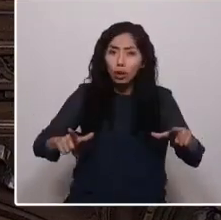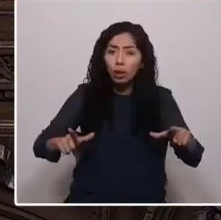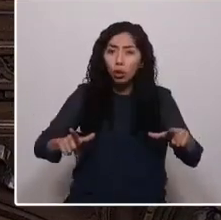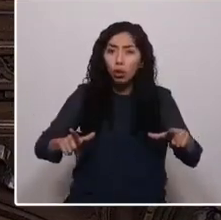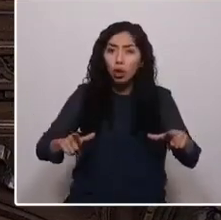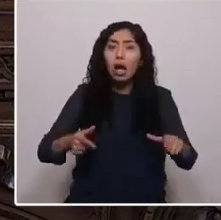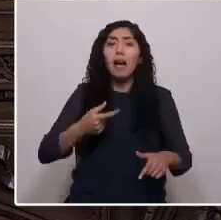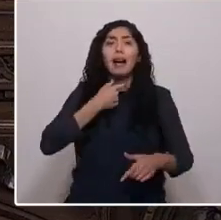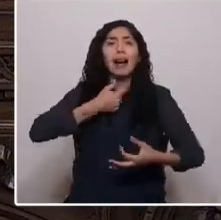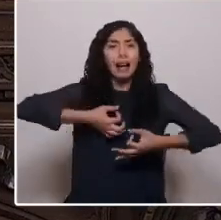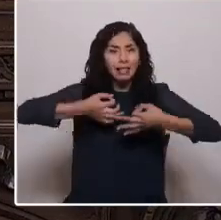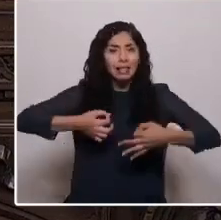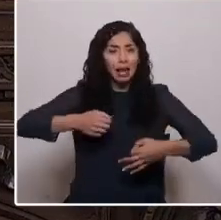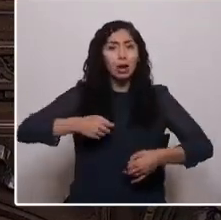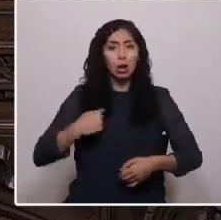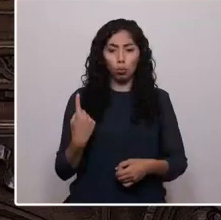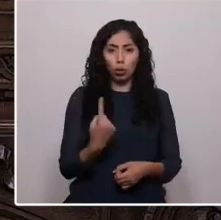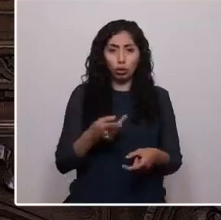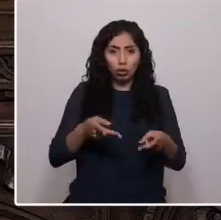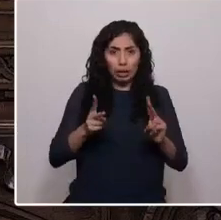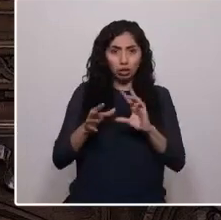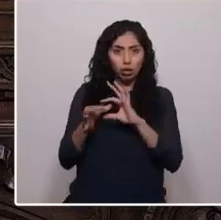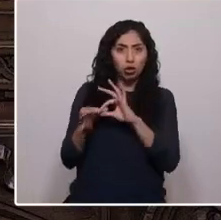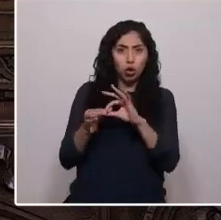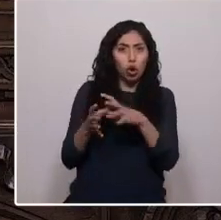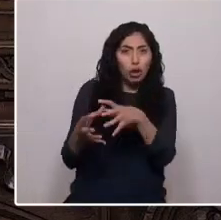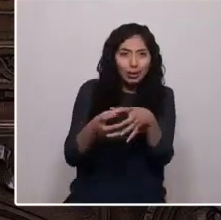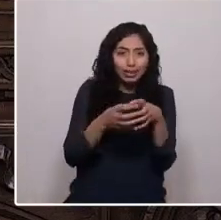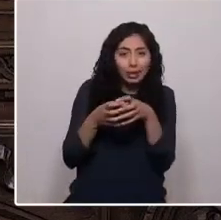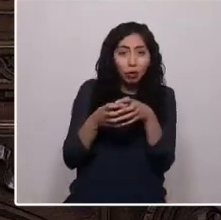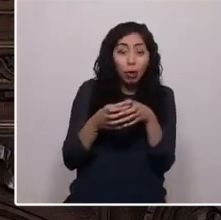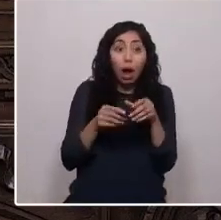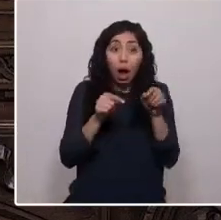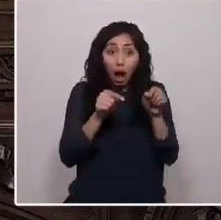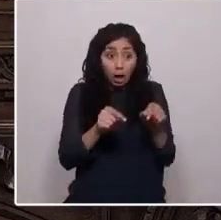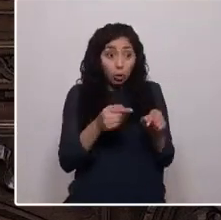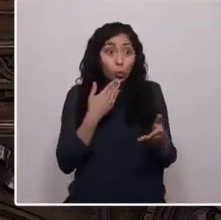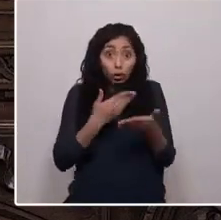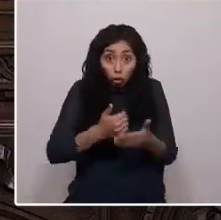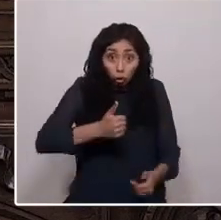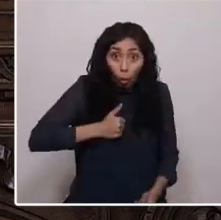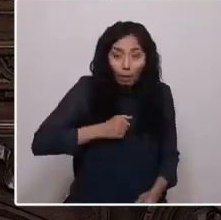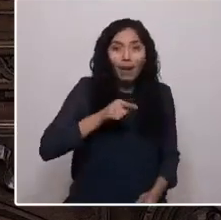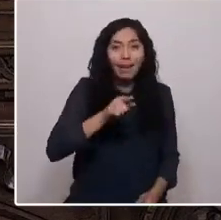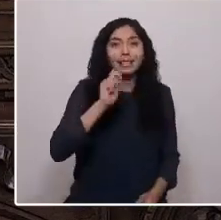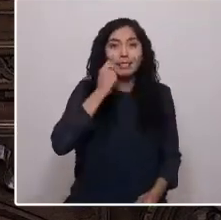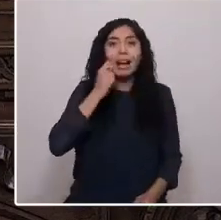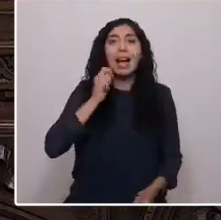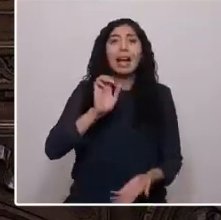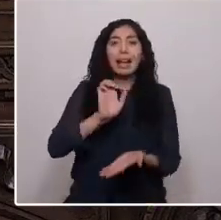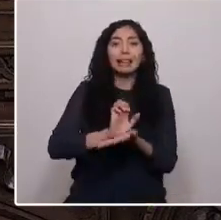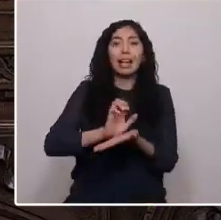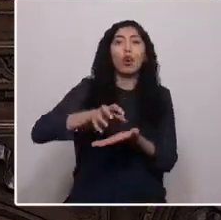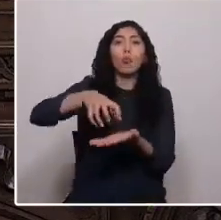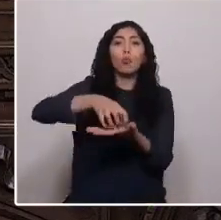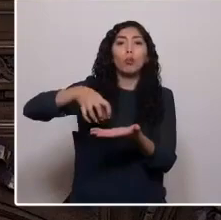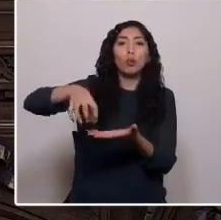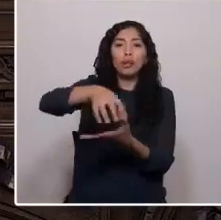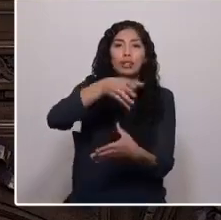garanticen nuestros derechos colectivos. Solo así podremos hablar de un Estado plurinacional. ¡Felchel Mayun!